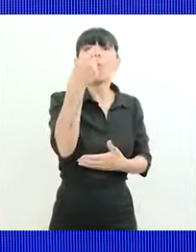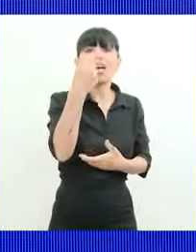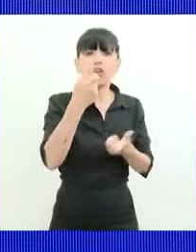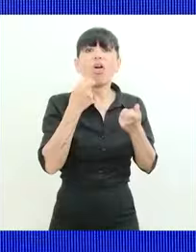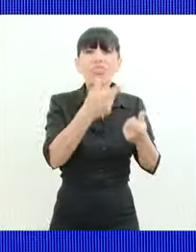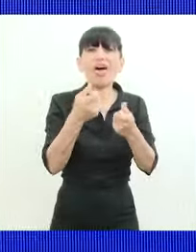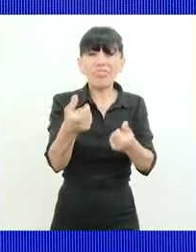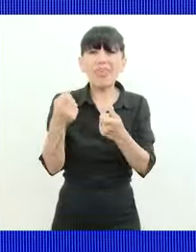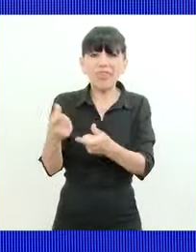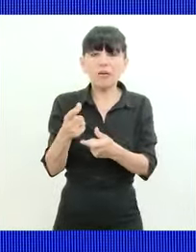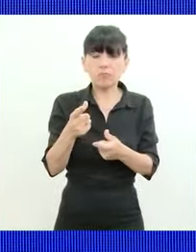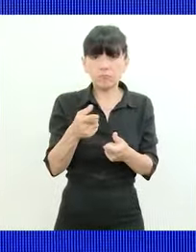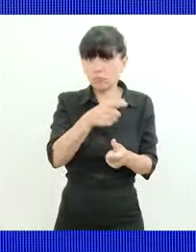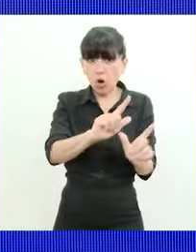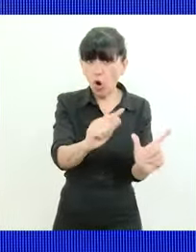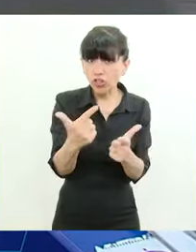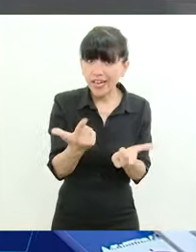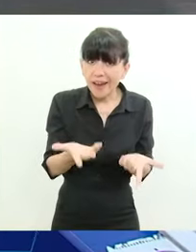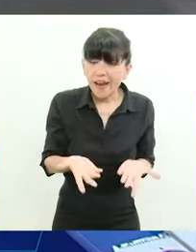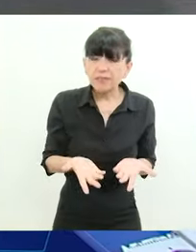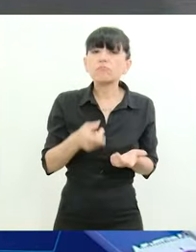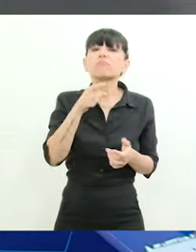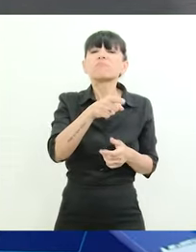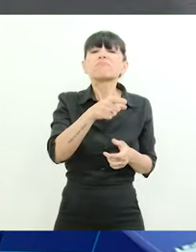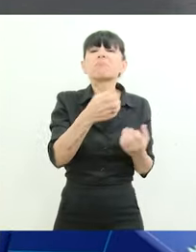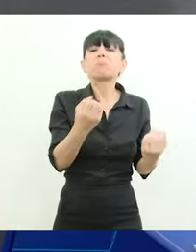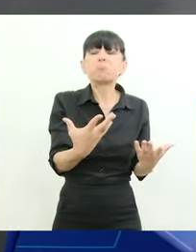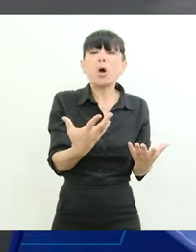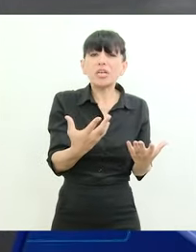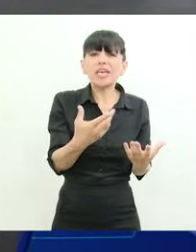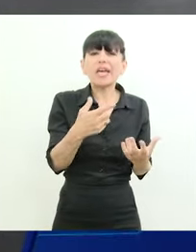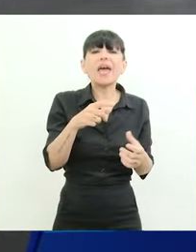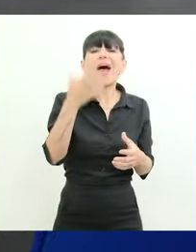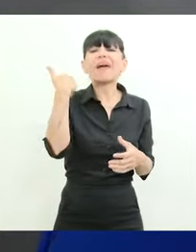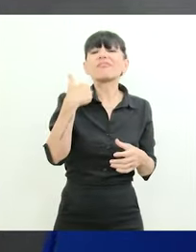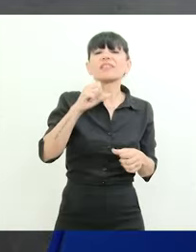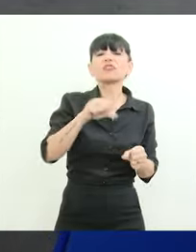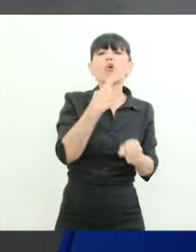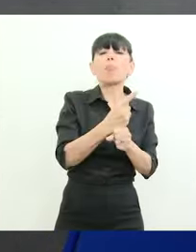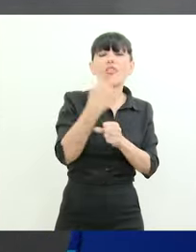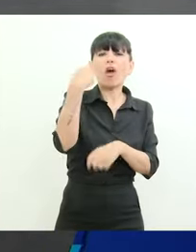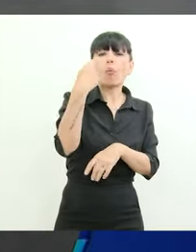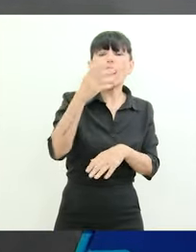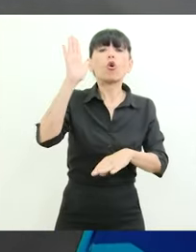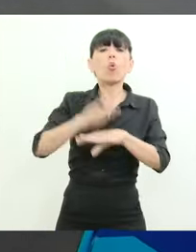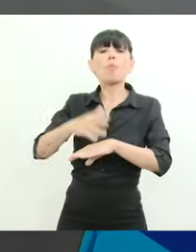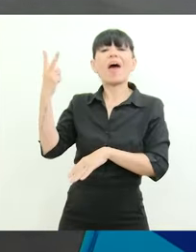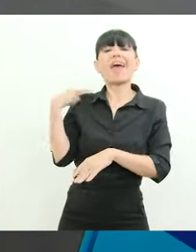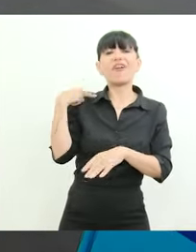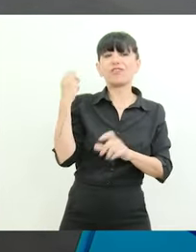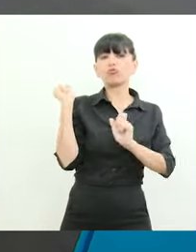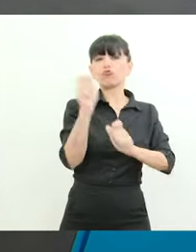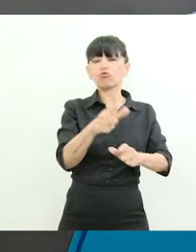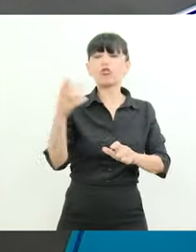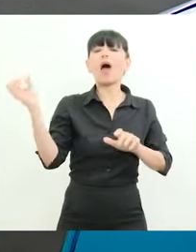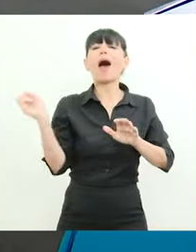muchas eran víctimas de empleadores que no le habían hecho los aportes muchas otras que en realidad